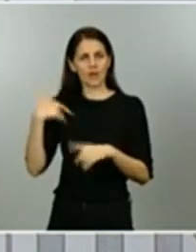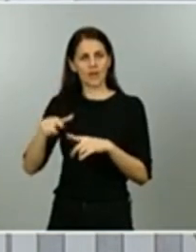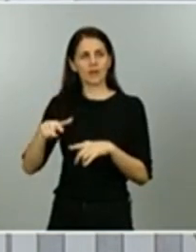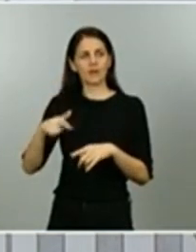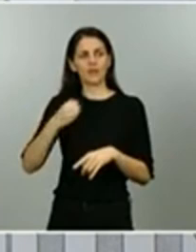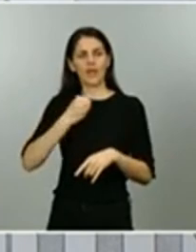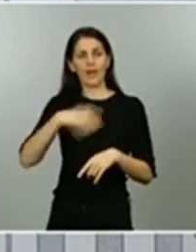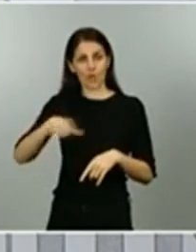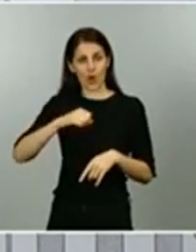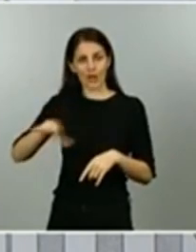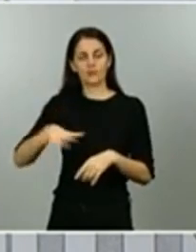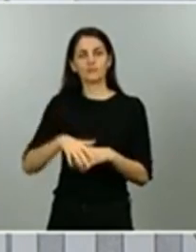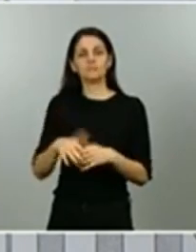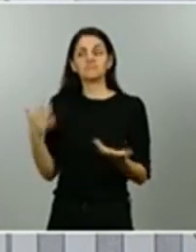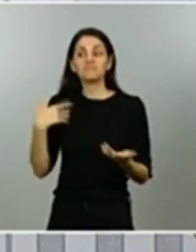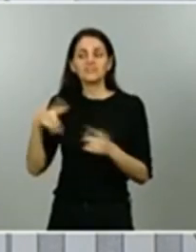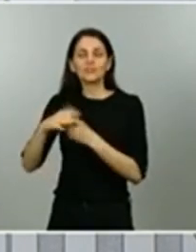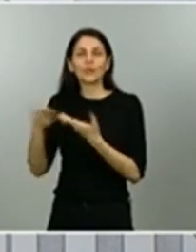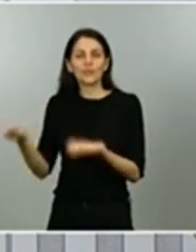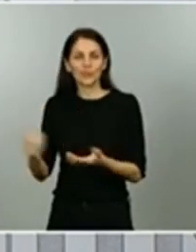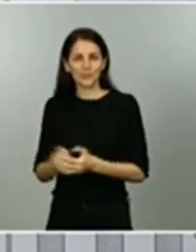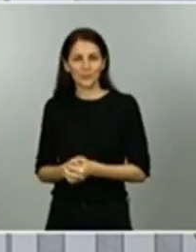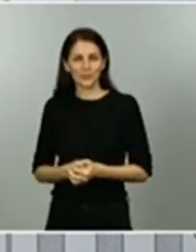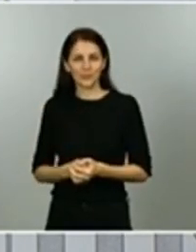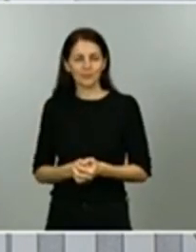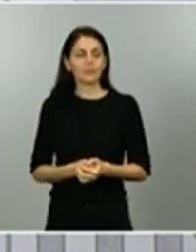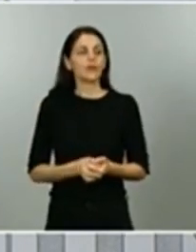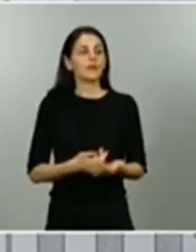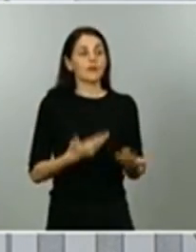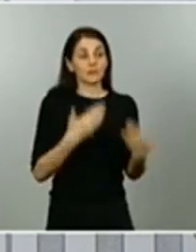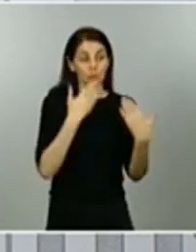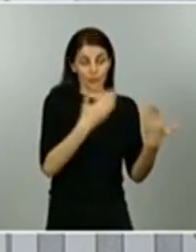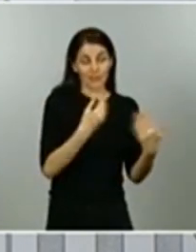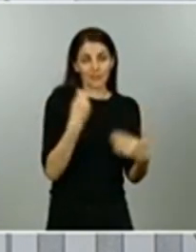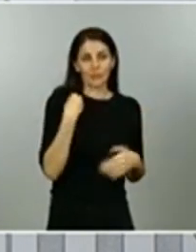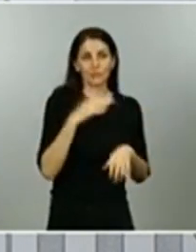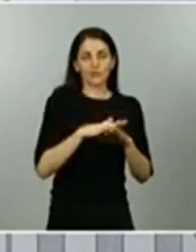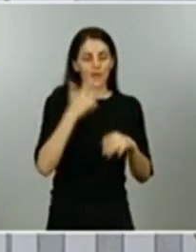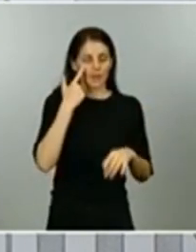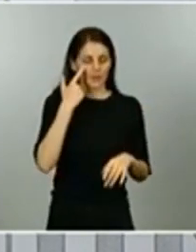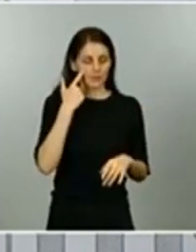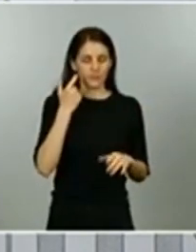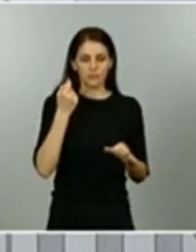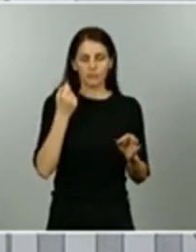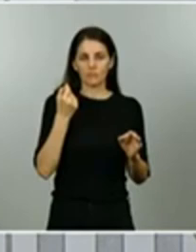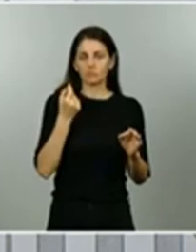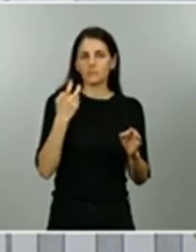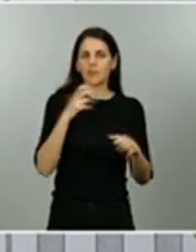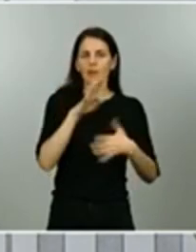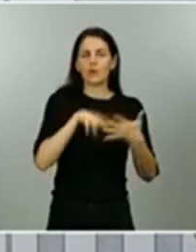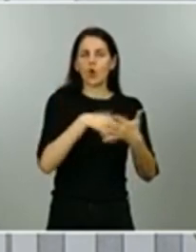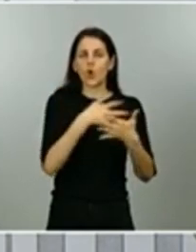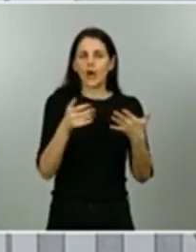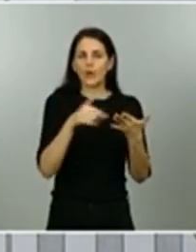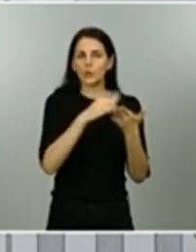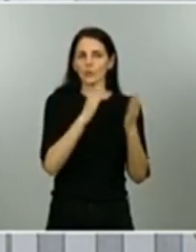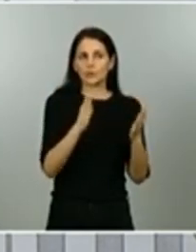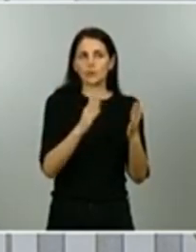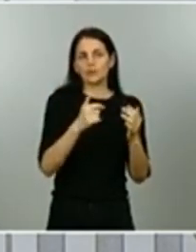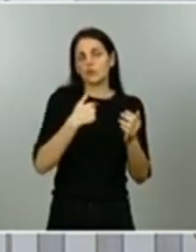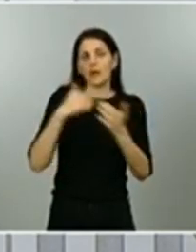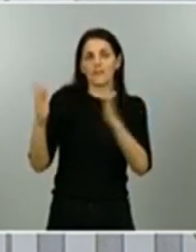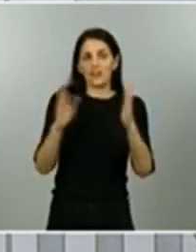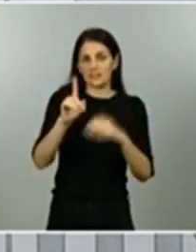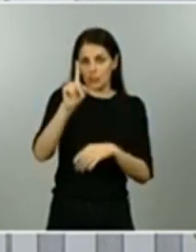las franjas horarias rigen para aquellas actividades permitidas en las franjas horarias las otras actividades que se puedan permitir en fase 1 si tienen alguna